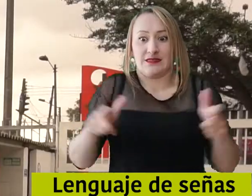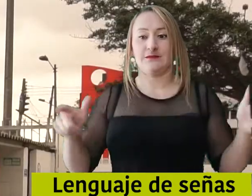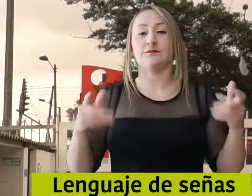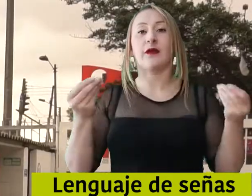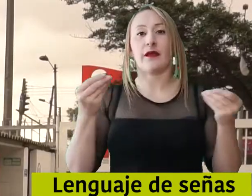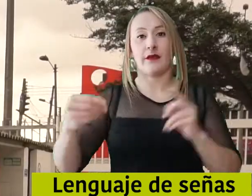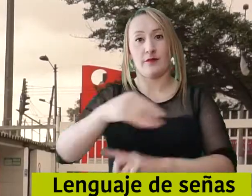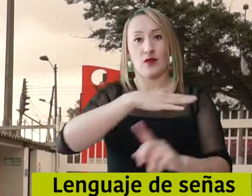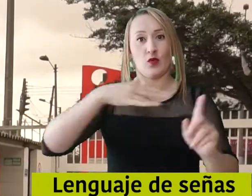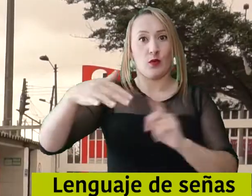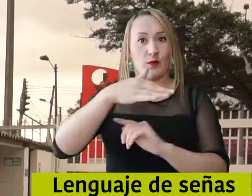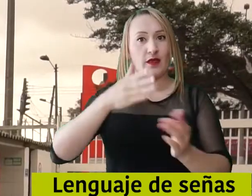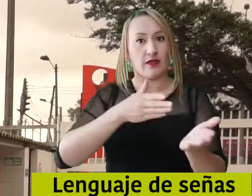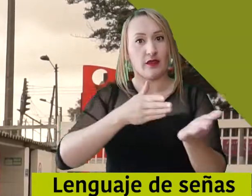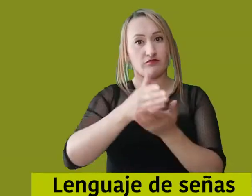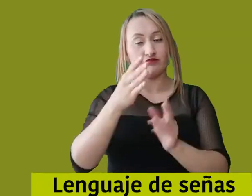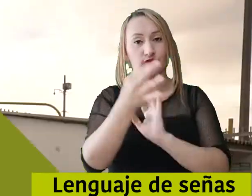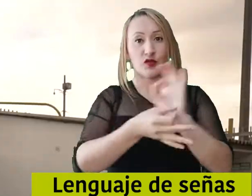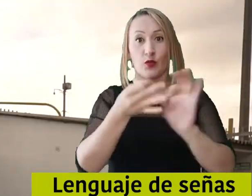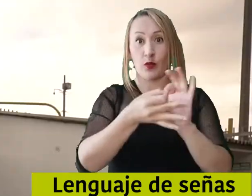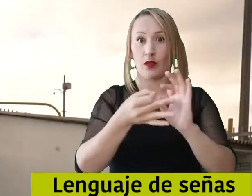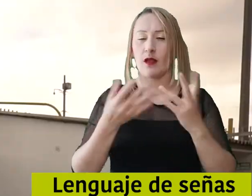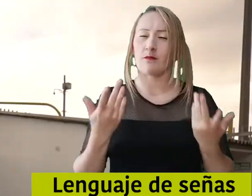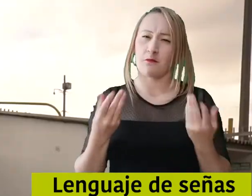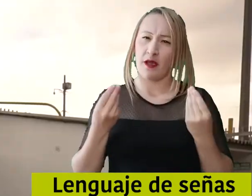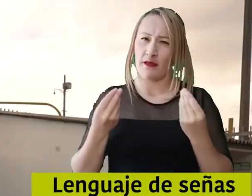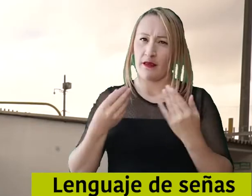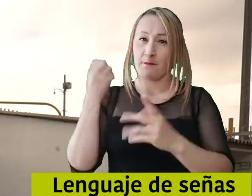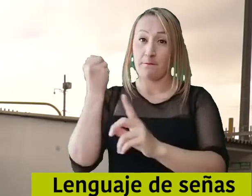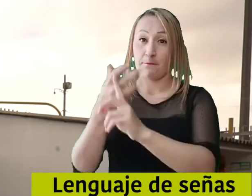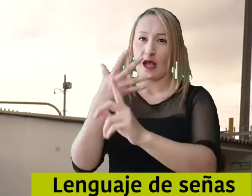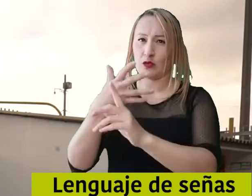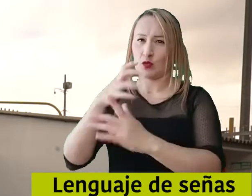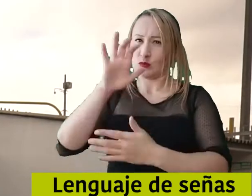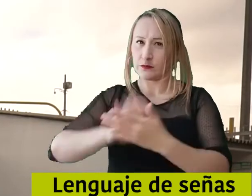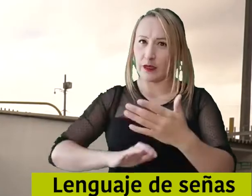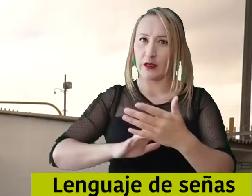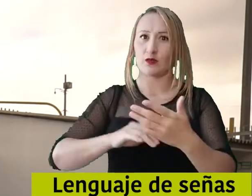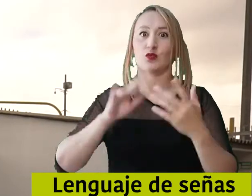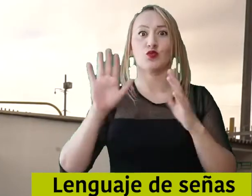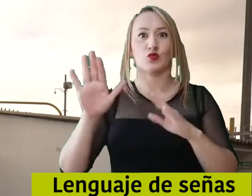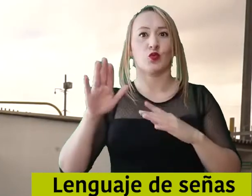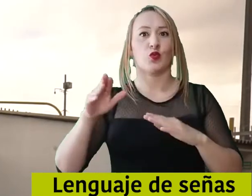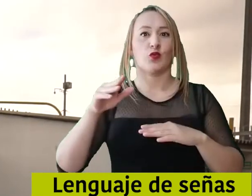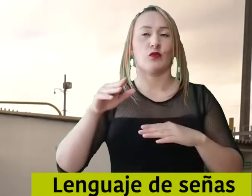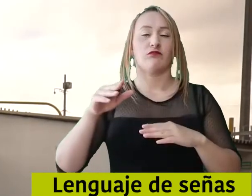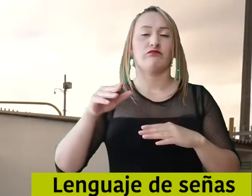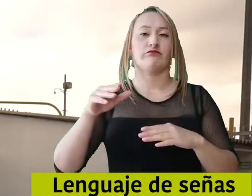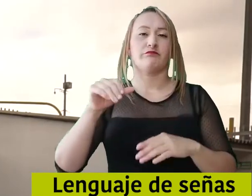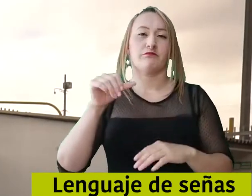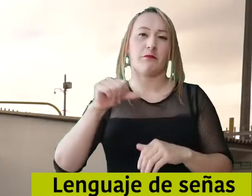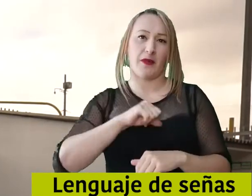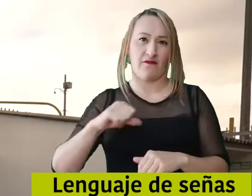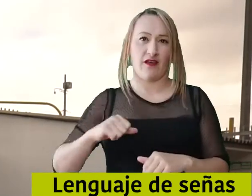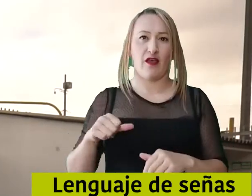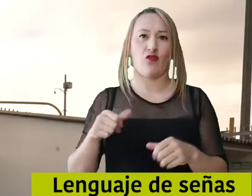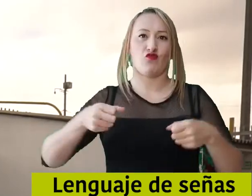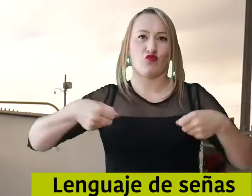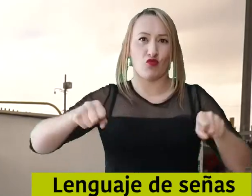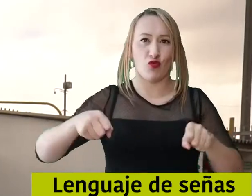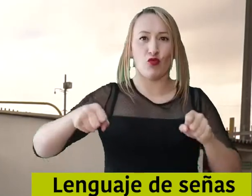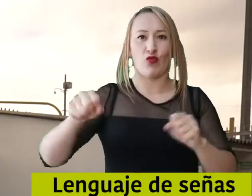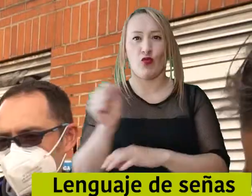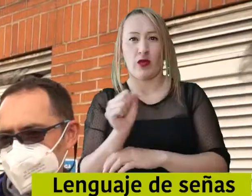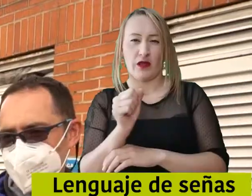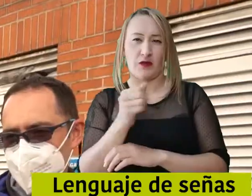genera el transporte particular. Bueno, aquí estamos firmando el reconocimiento para nuestro colaborador